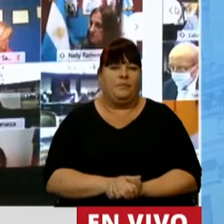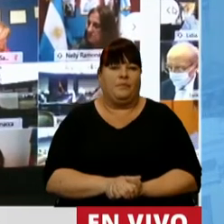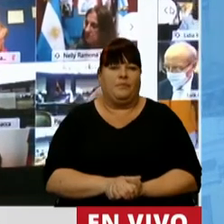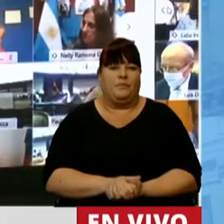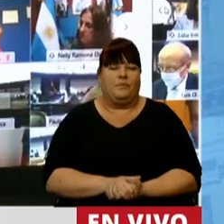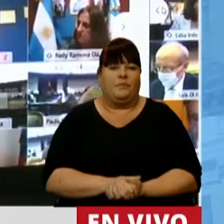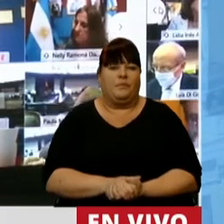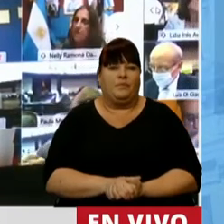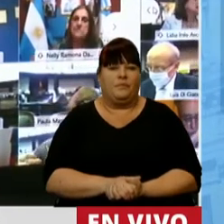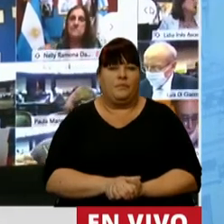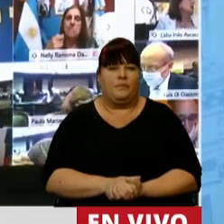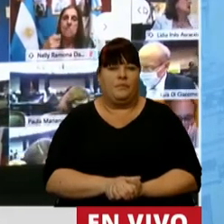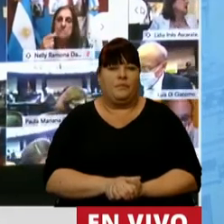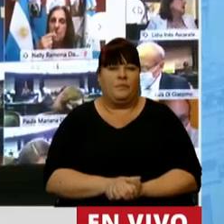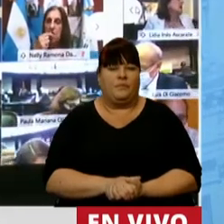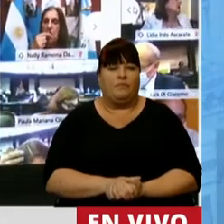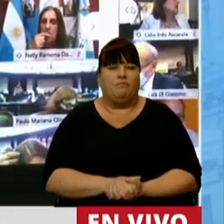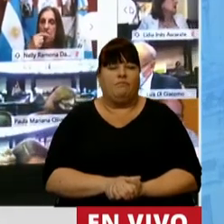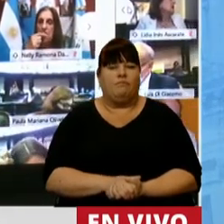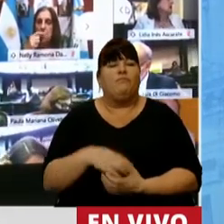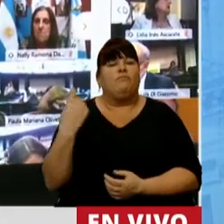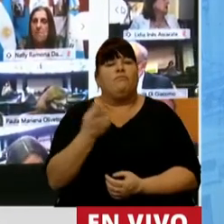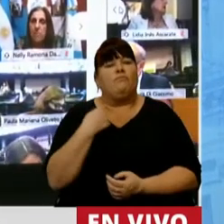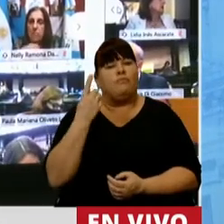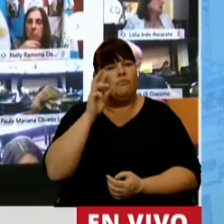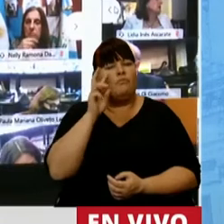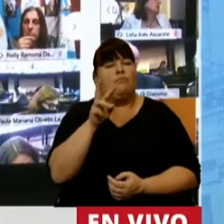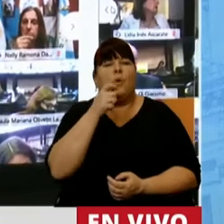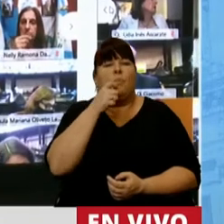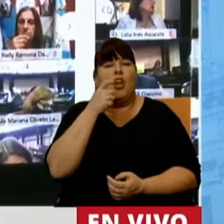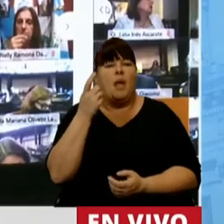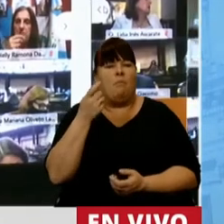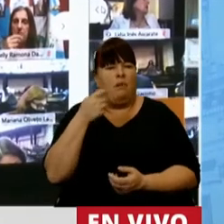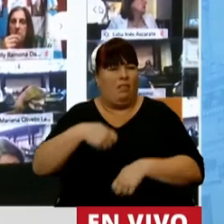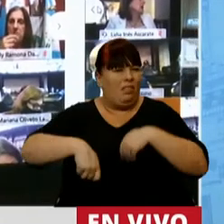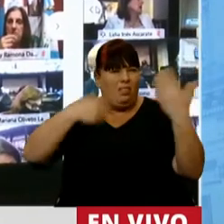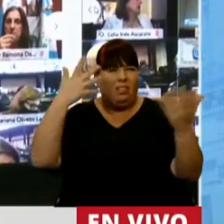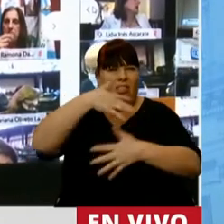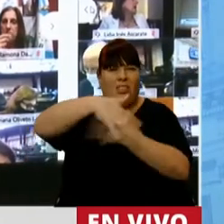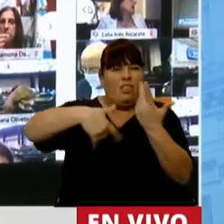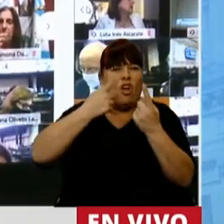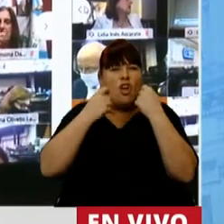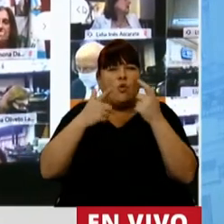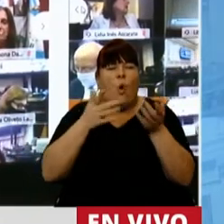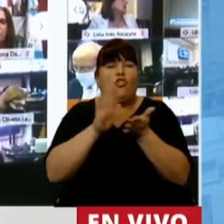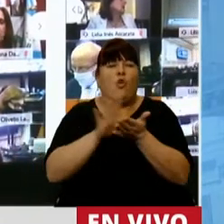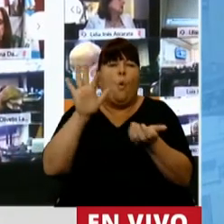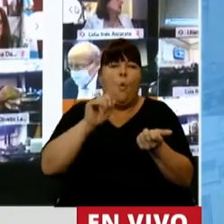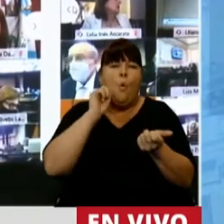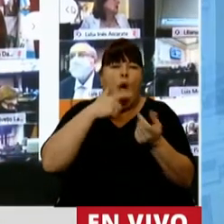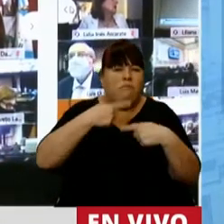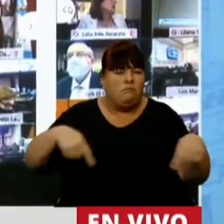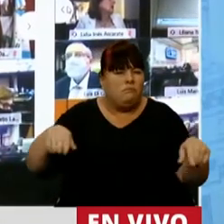en donde nosotros veíamos que el descontrol sobre el sistema de los servicios públicos